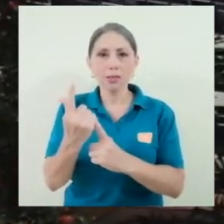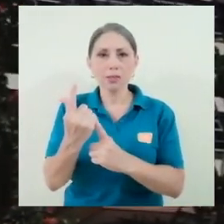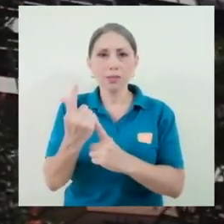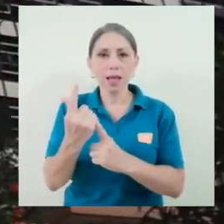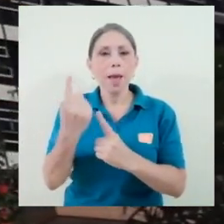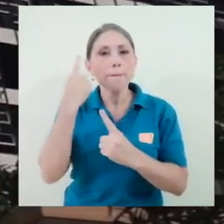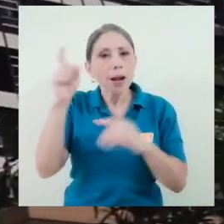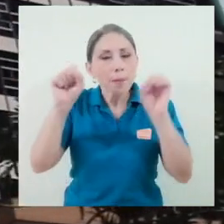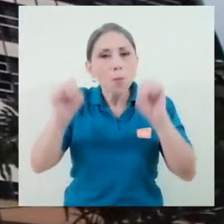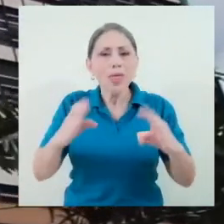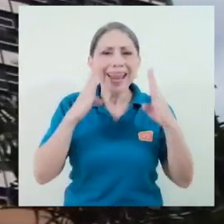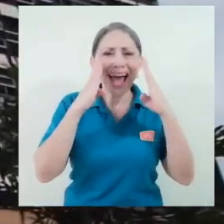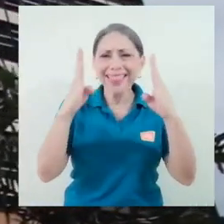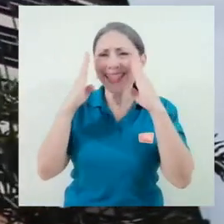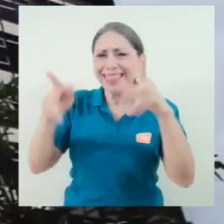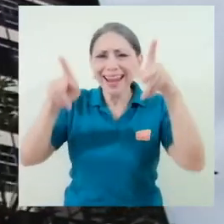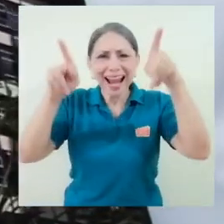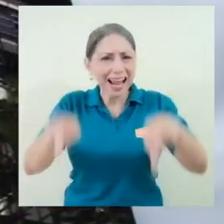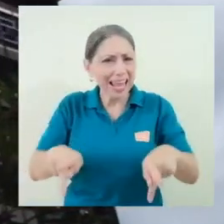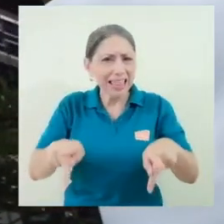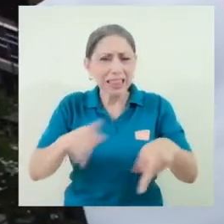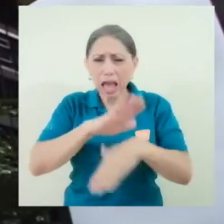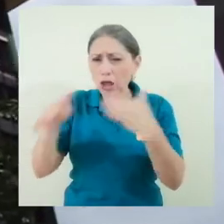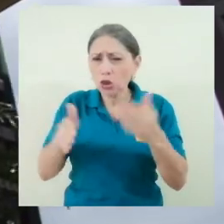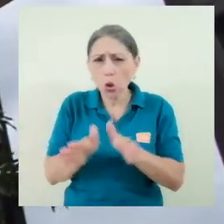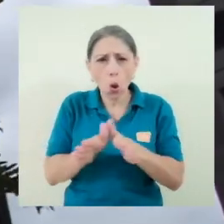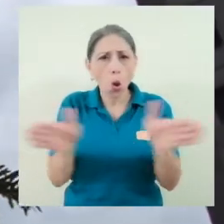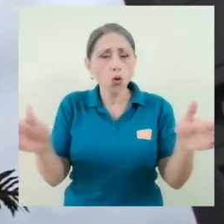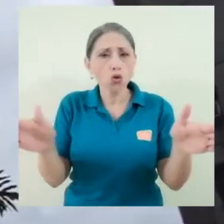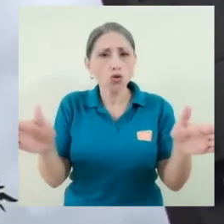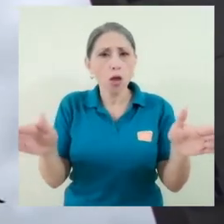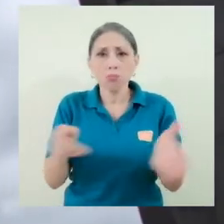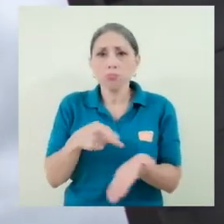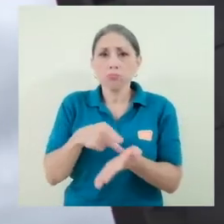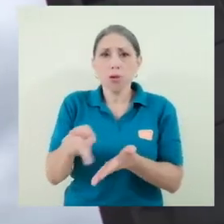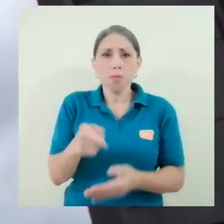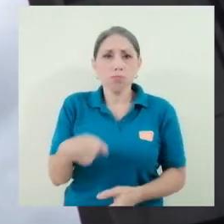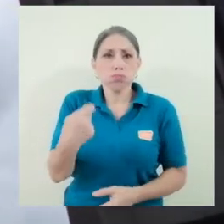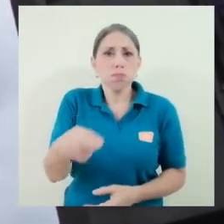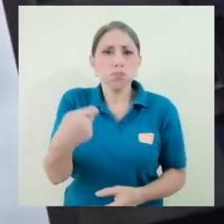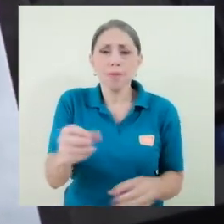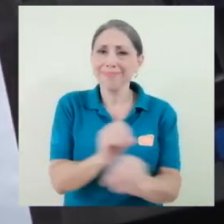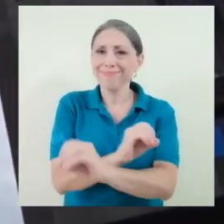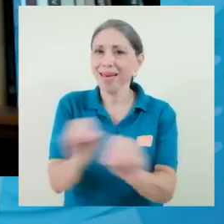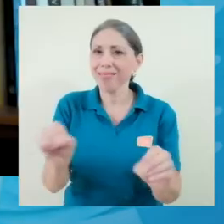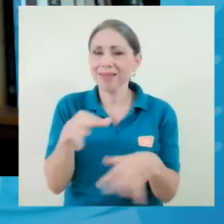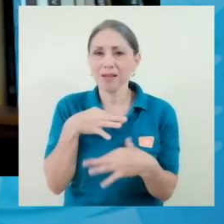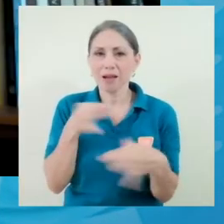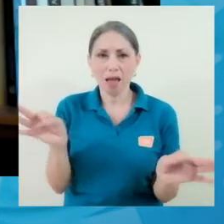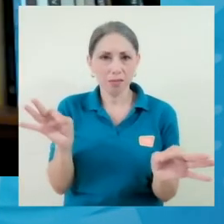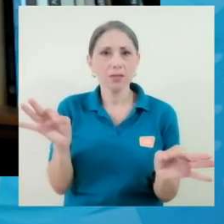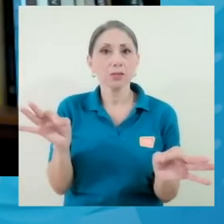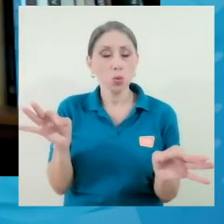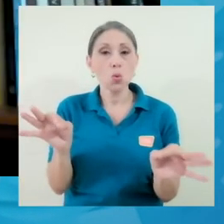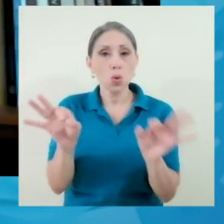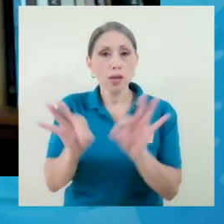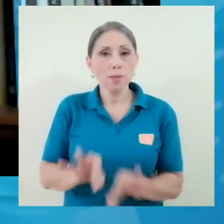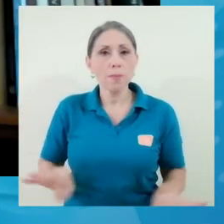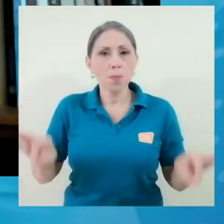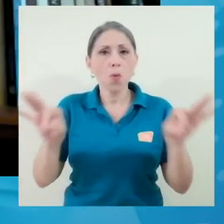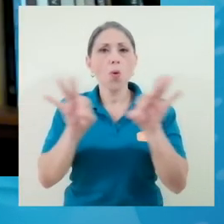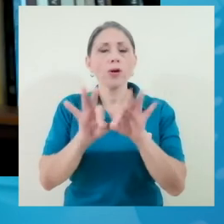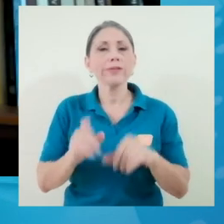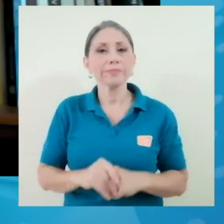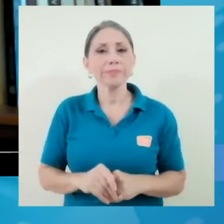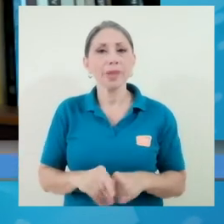la gente en forma gratuita en este tipo de epidemia. Y es importantísimo. Ahora, tenemos que también tener